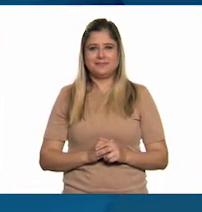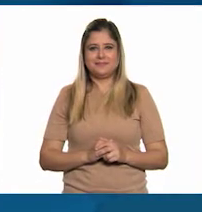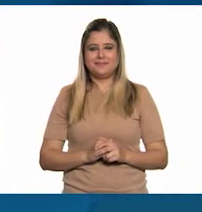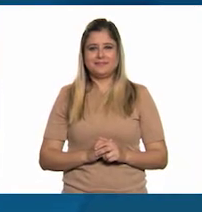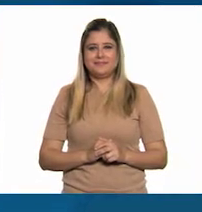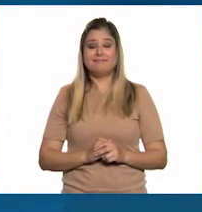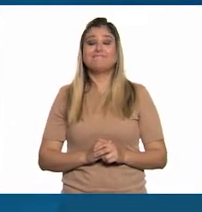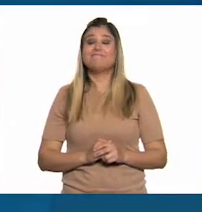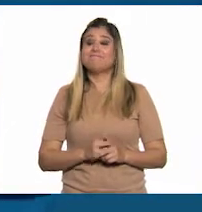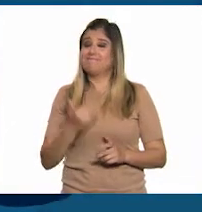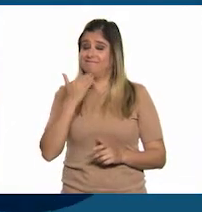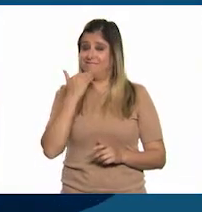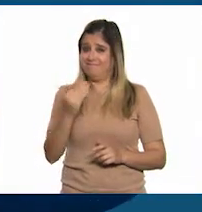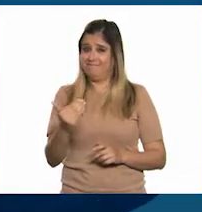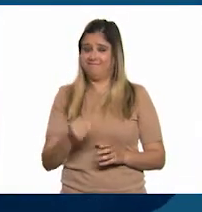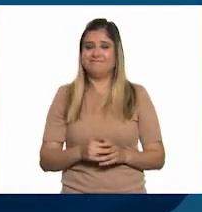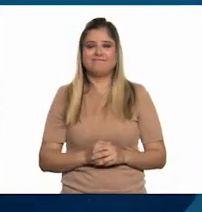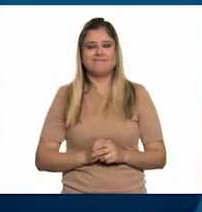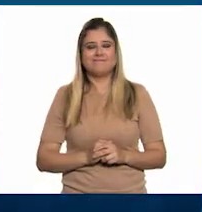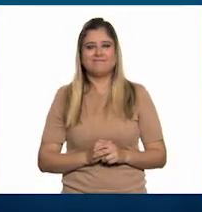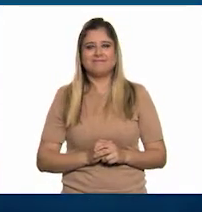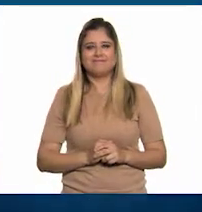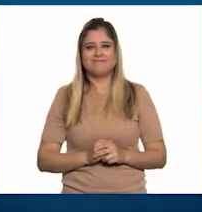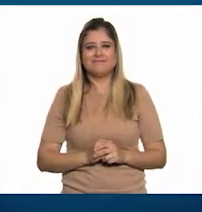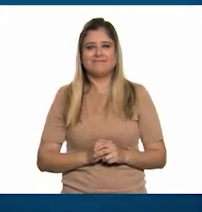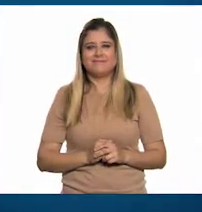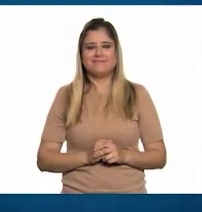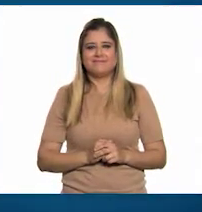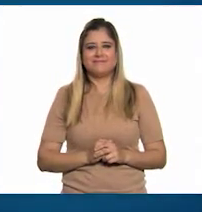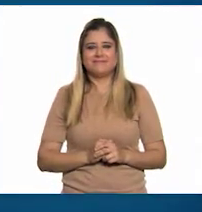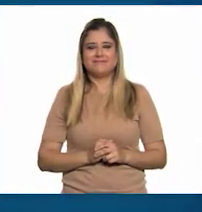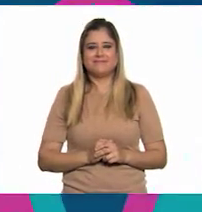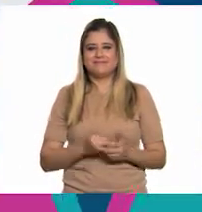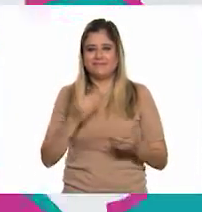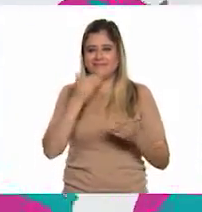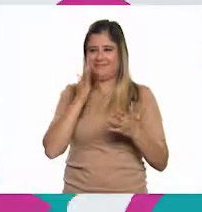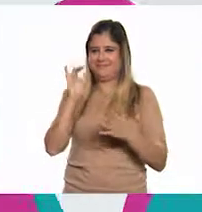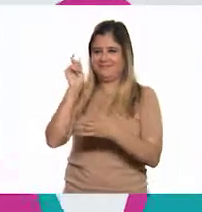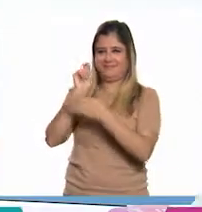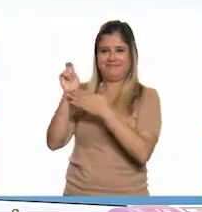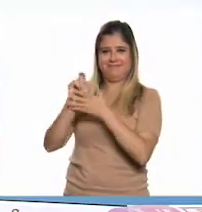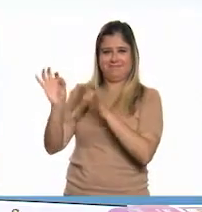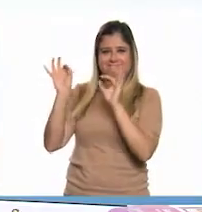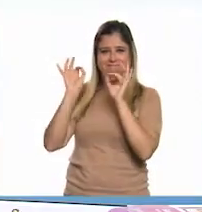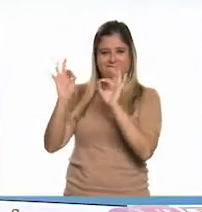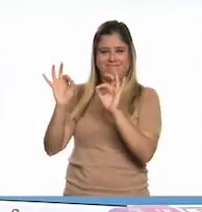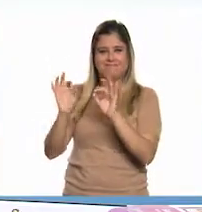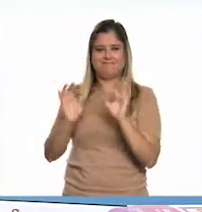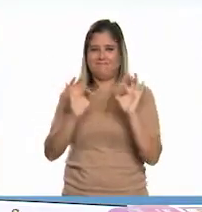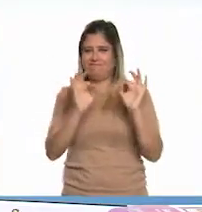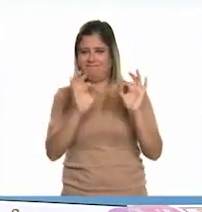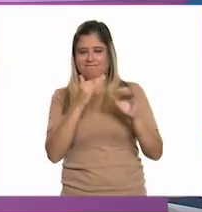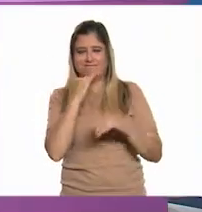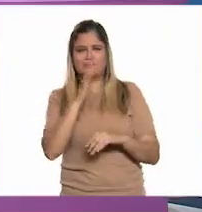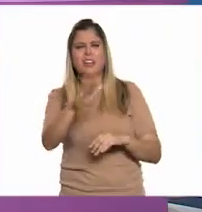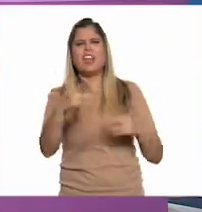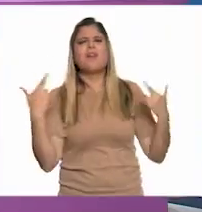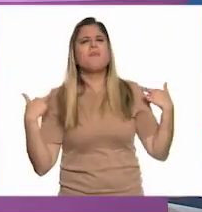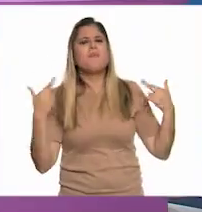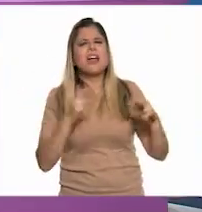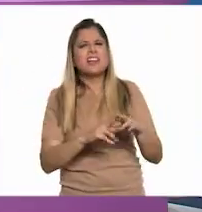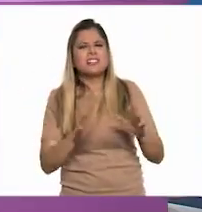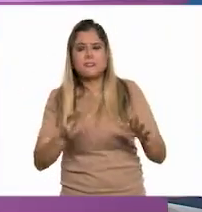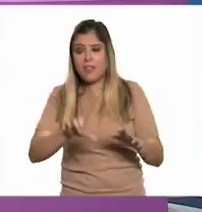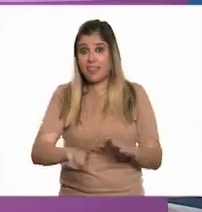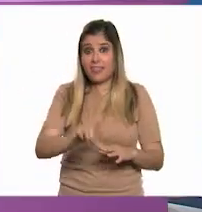Muy bien. Muy bien. Ahí lo tenemos. Perfecto. Profe, yo creo que